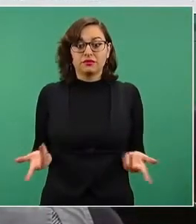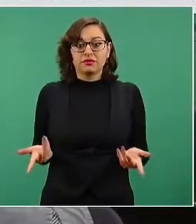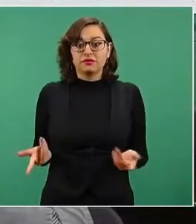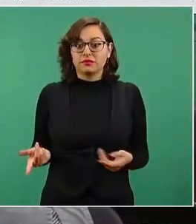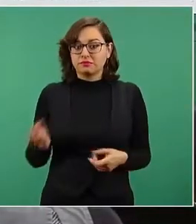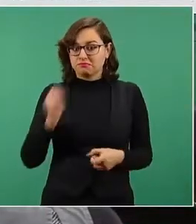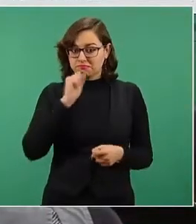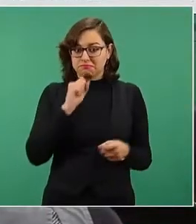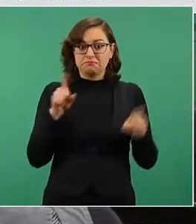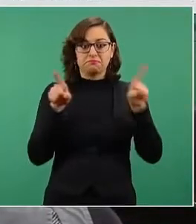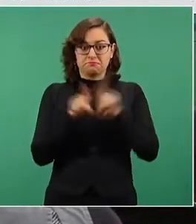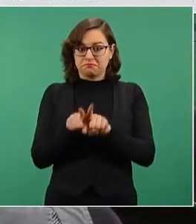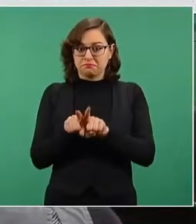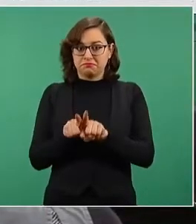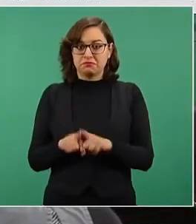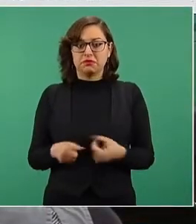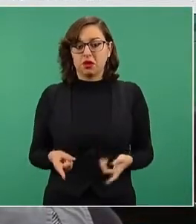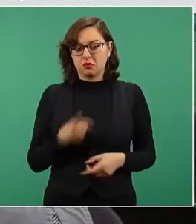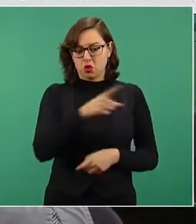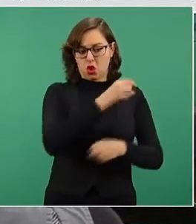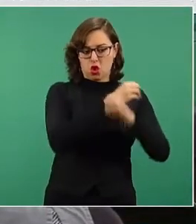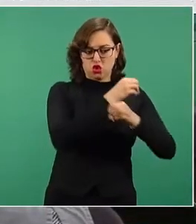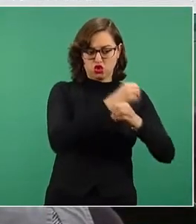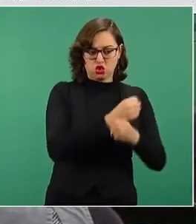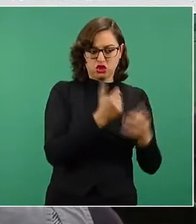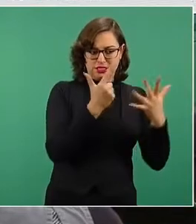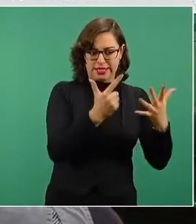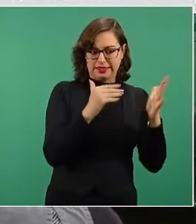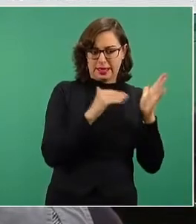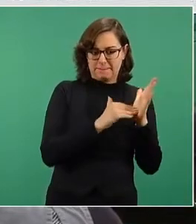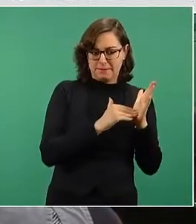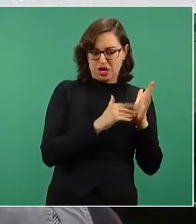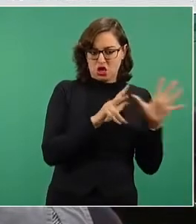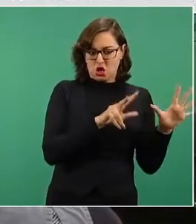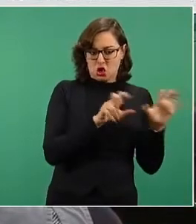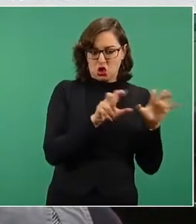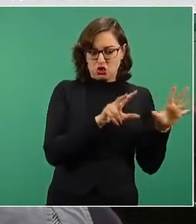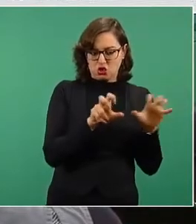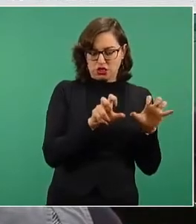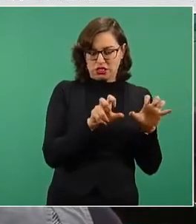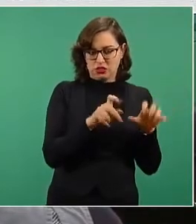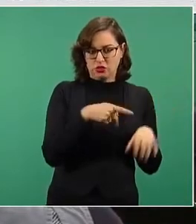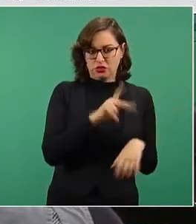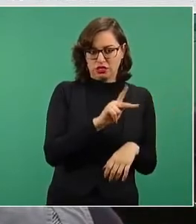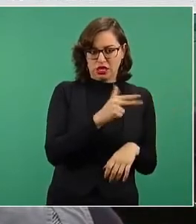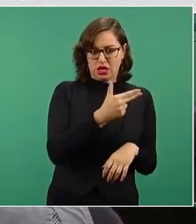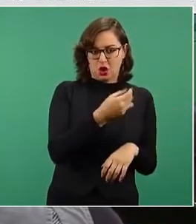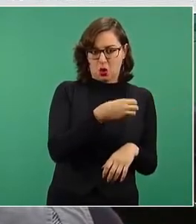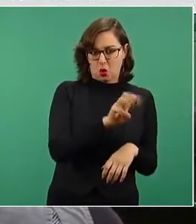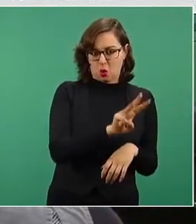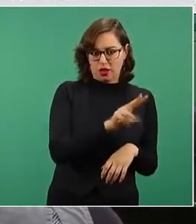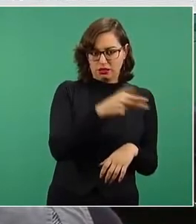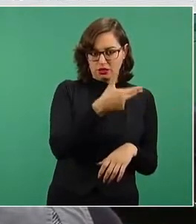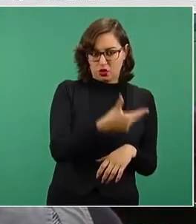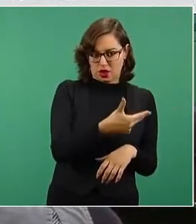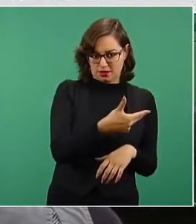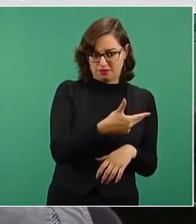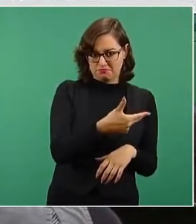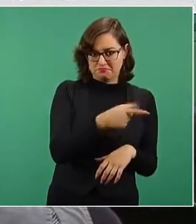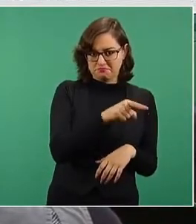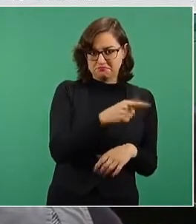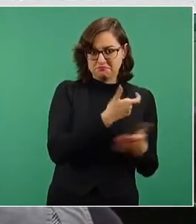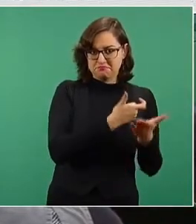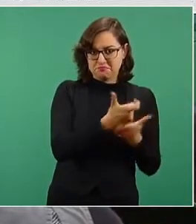son siete mil ochocientos kilowatt horas por el mismo consumo del Oxxo? Pues cuarenta mil pesos. Pues así ¿cómo voy a competir?